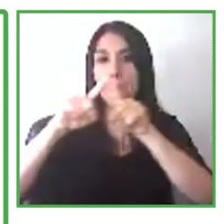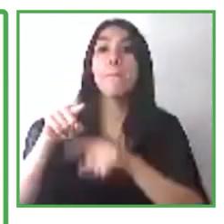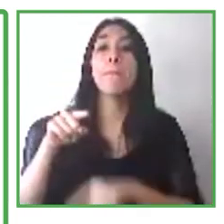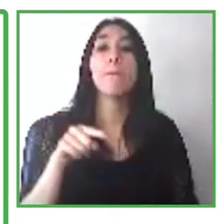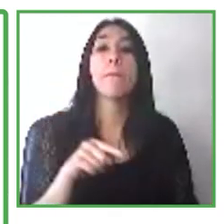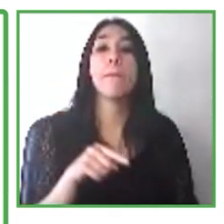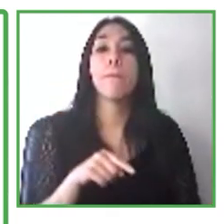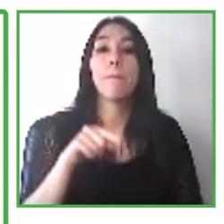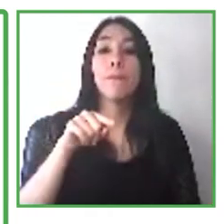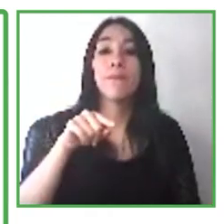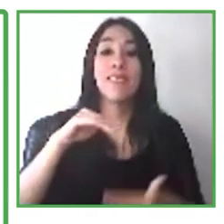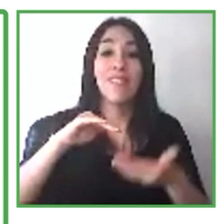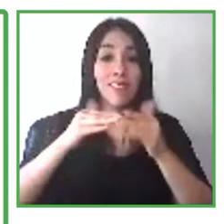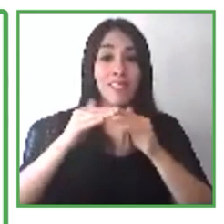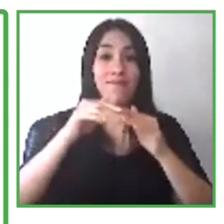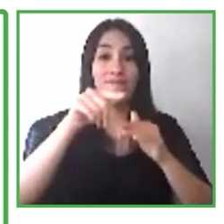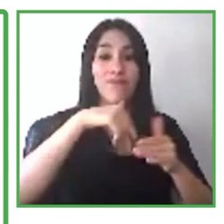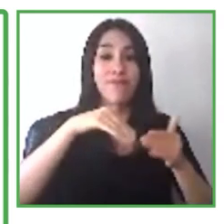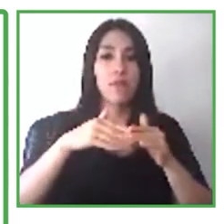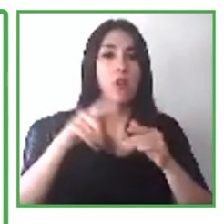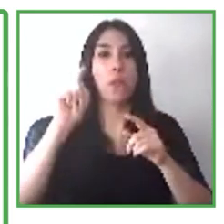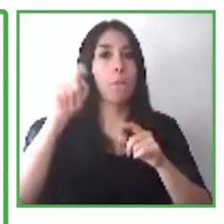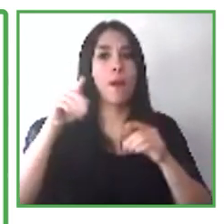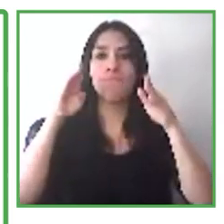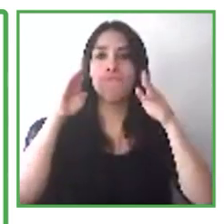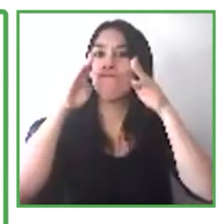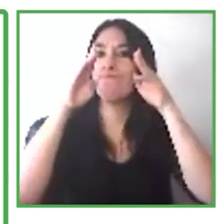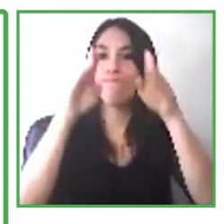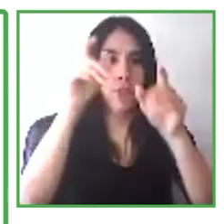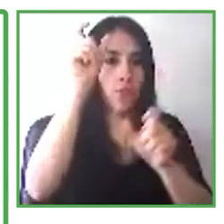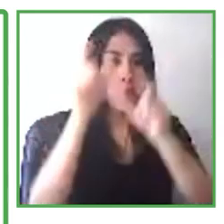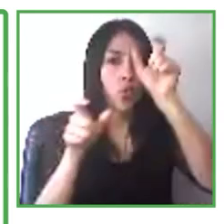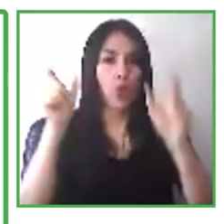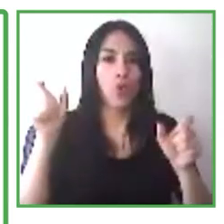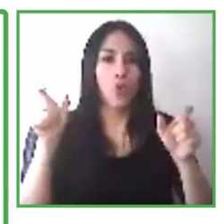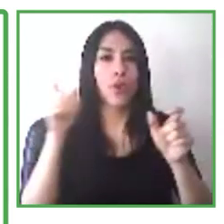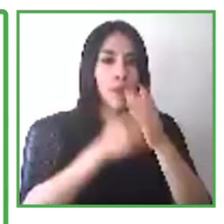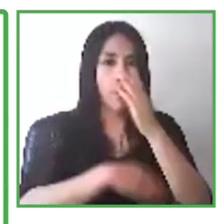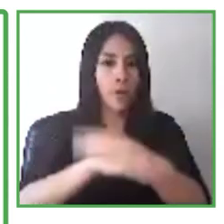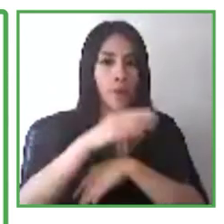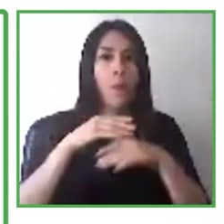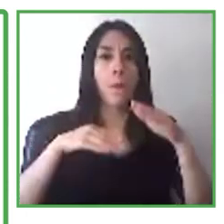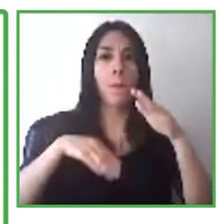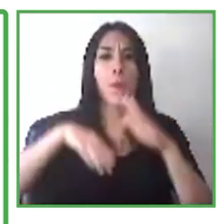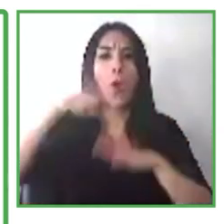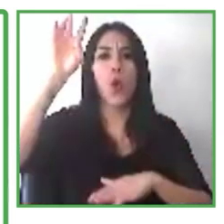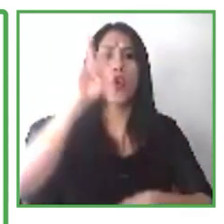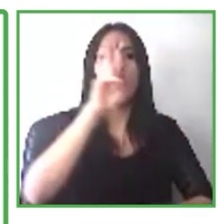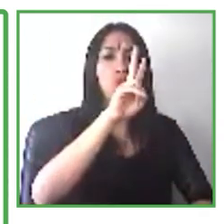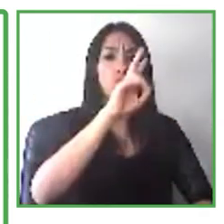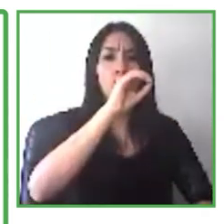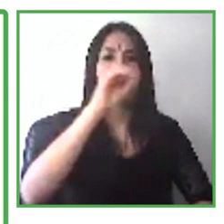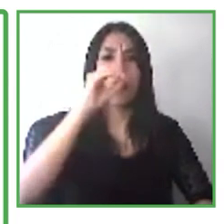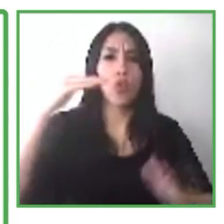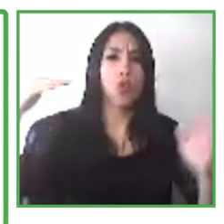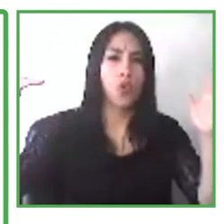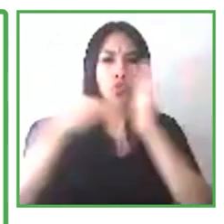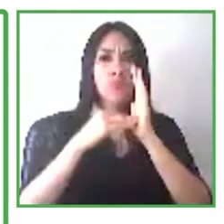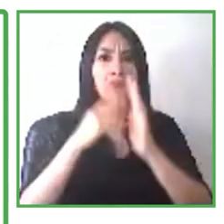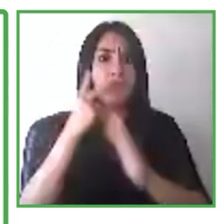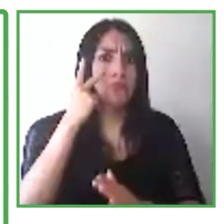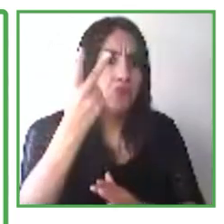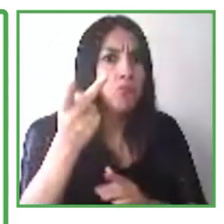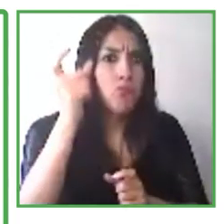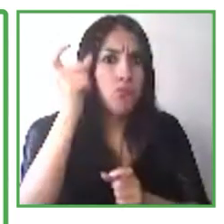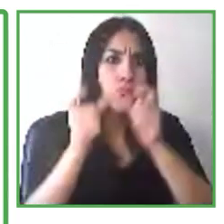con discapacidades. Hemos llegado casi a 200.000 visitas. Entonces, el acceso a estos centros nos ha servido para promover nuestro proyecto